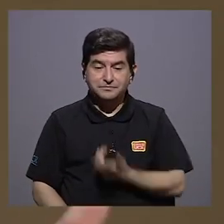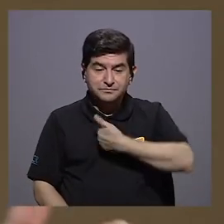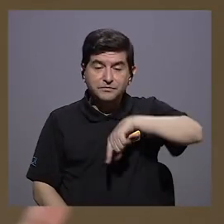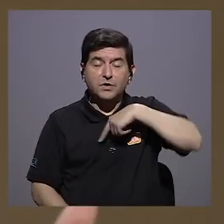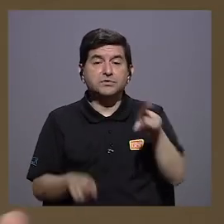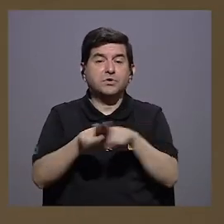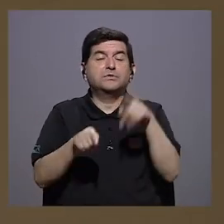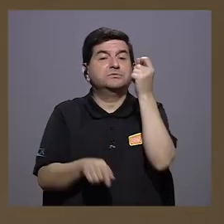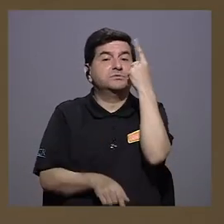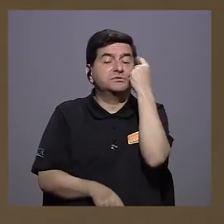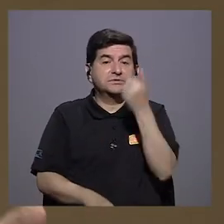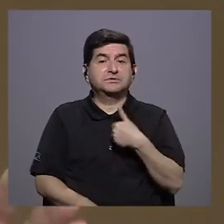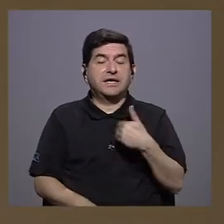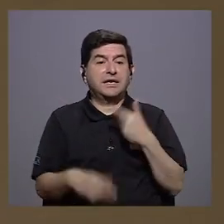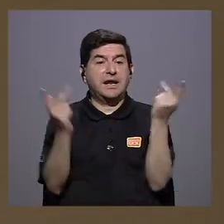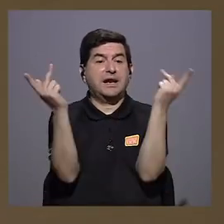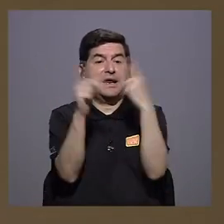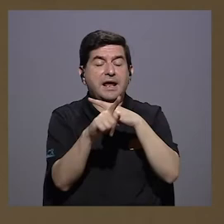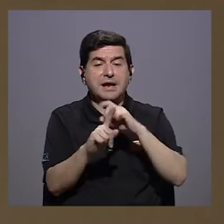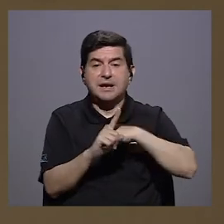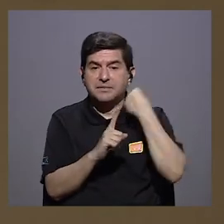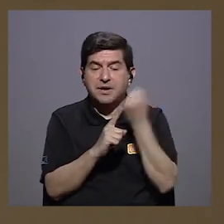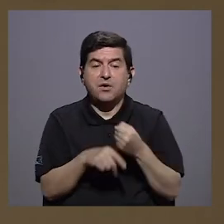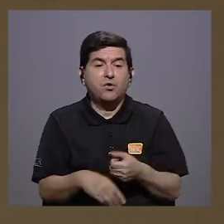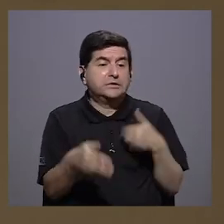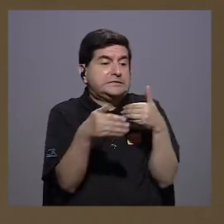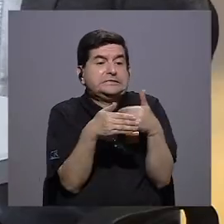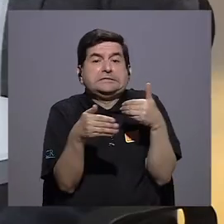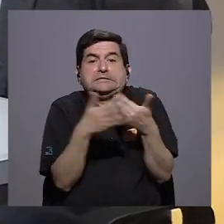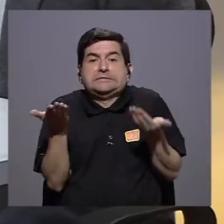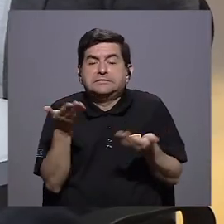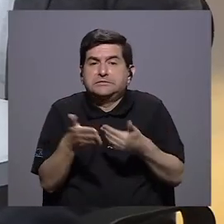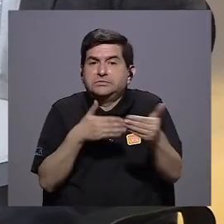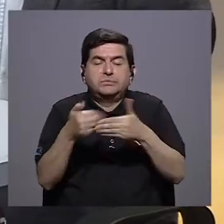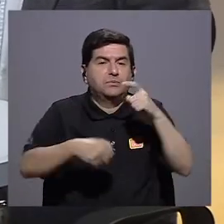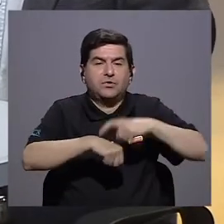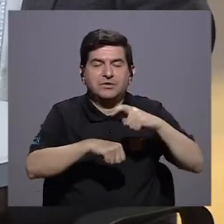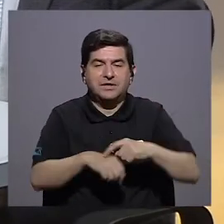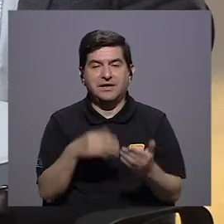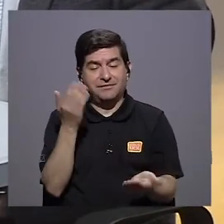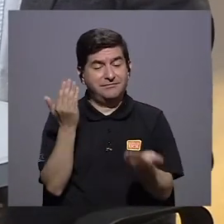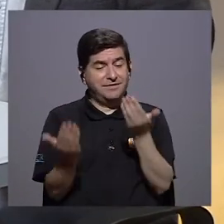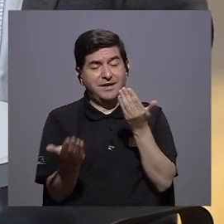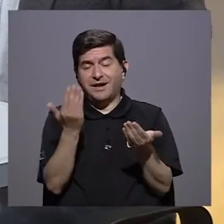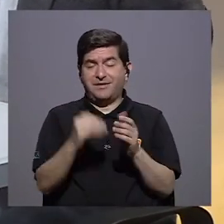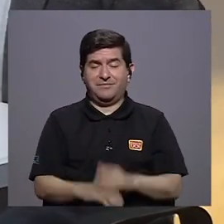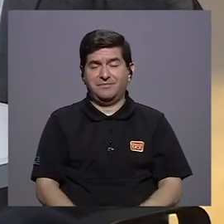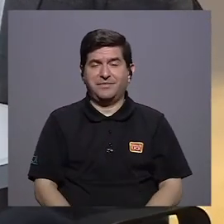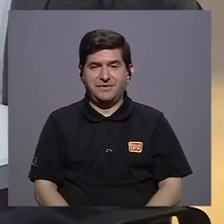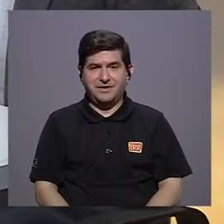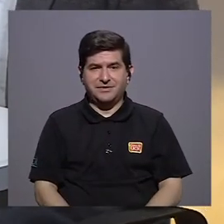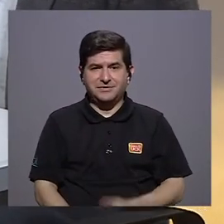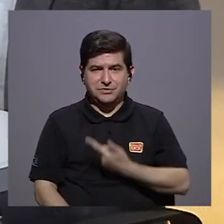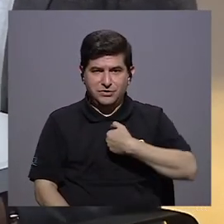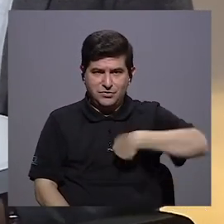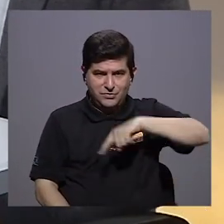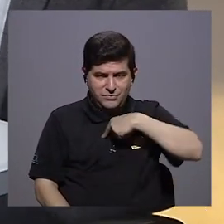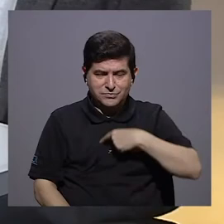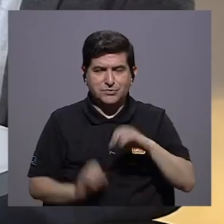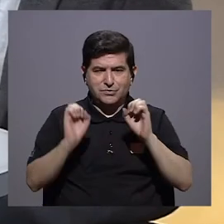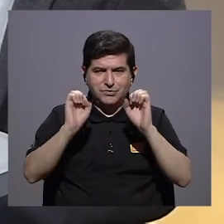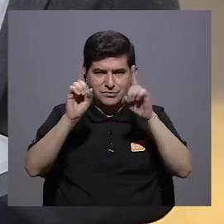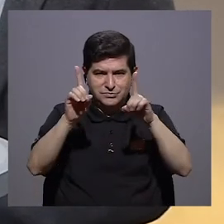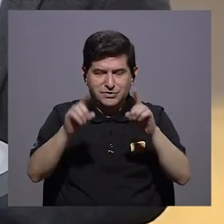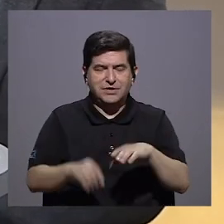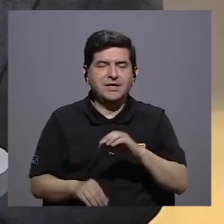¿Cómo podríamos también entender que tenemos el peor escenario en cualquier momento? Sí, la analogía, pues ahí como educador